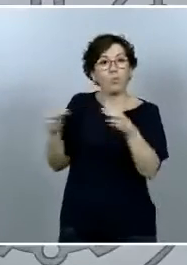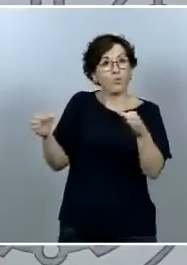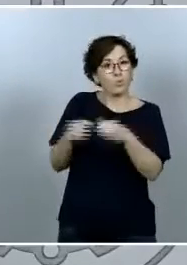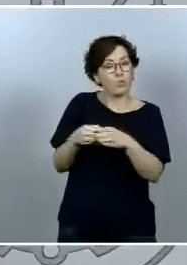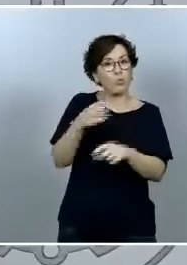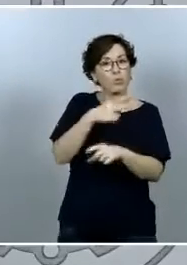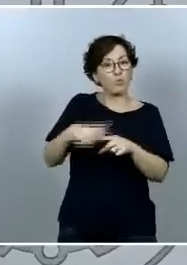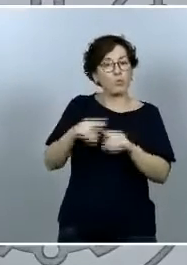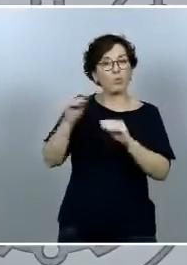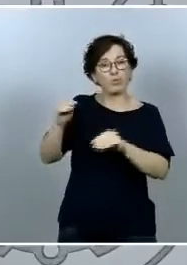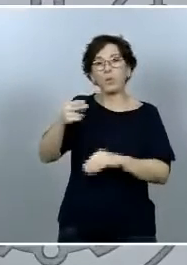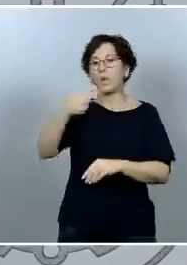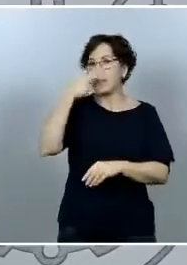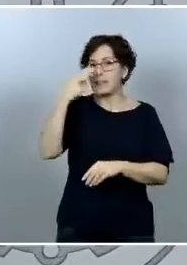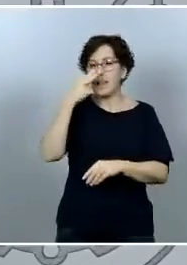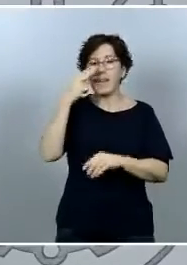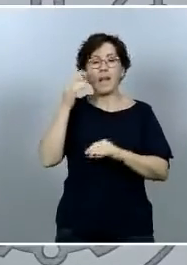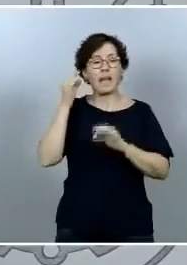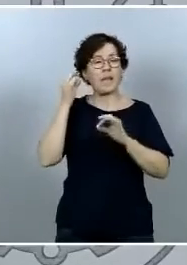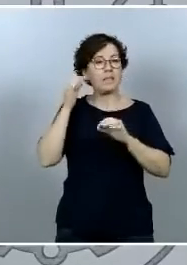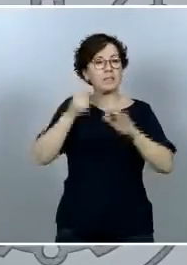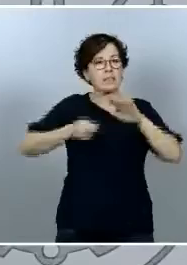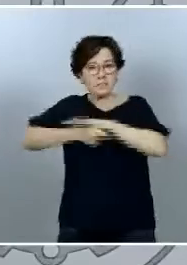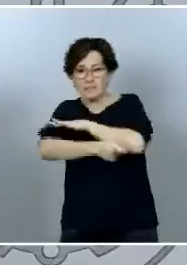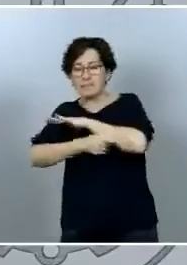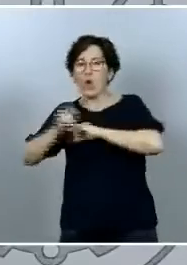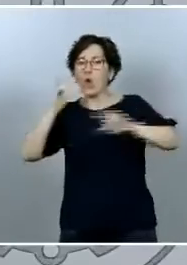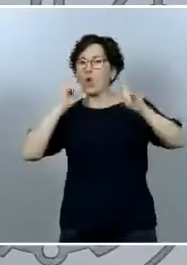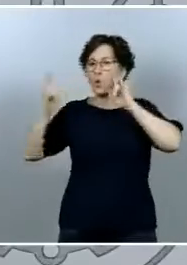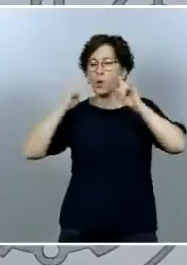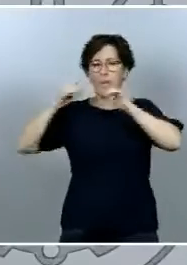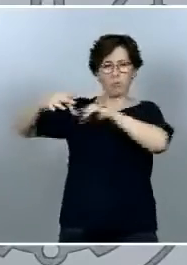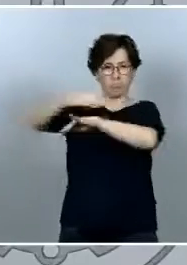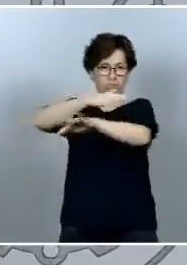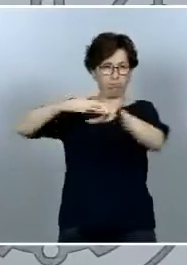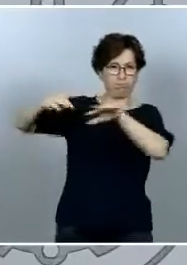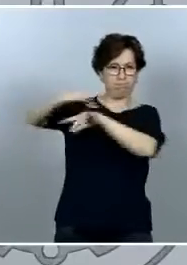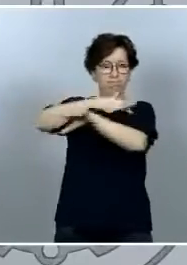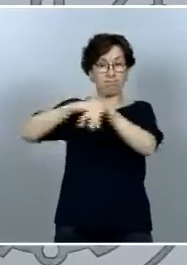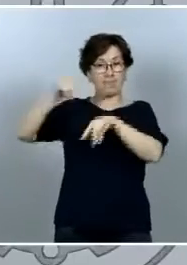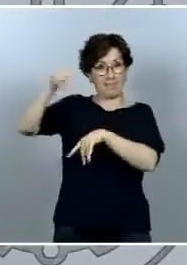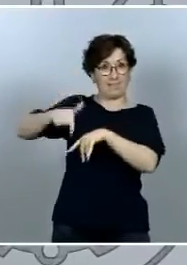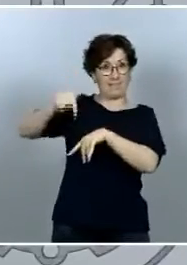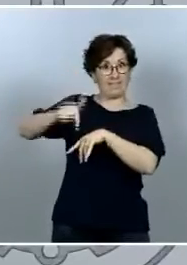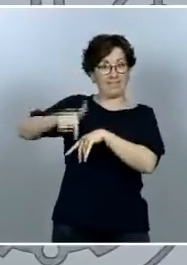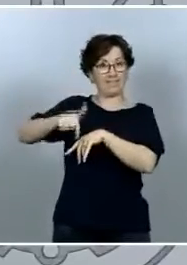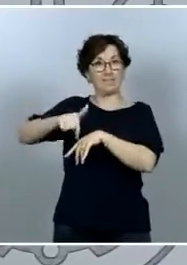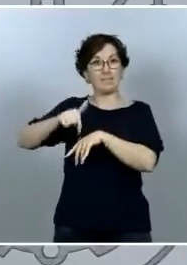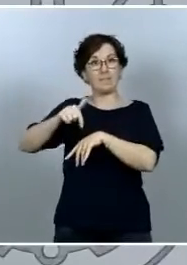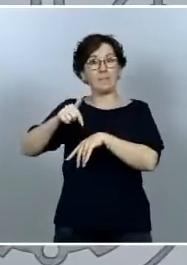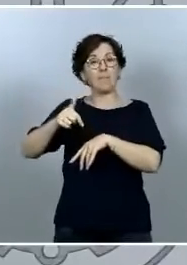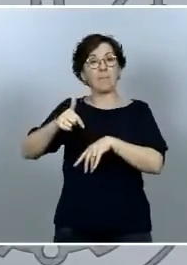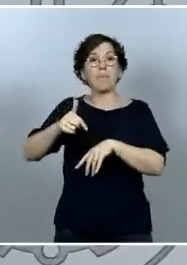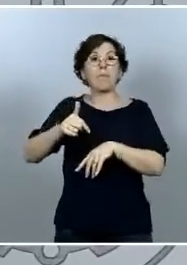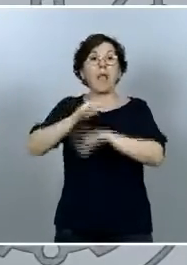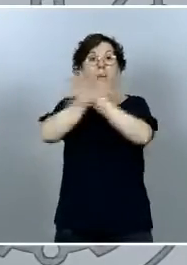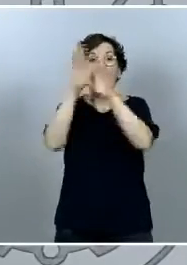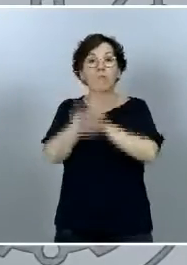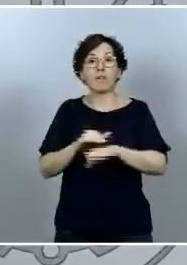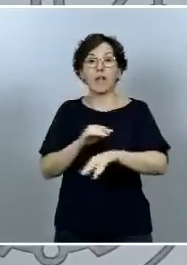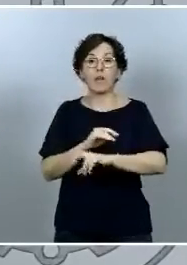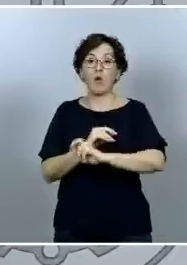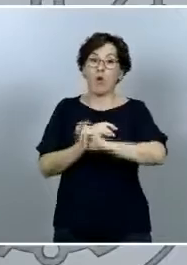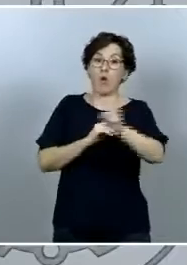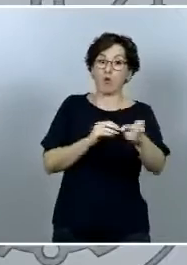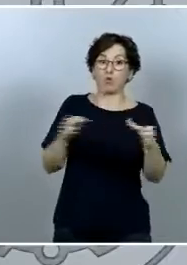ruido y que en ese ruido que arrastran también hacen que otros grupos políticos se